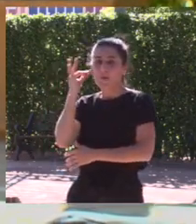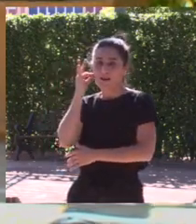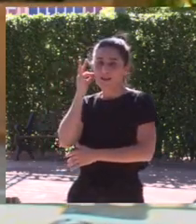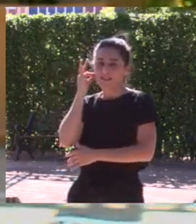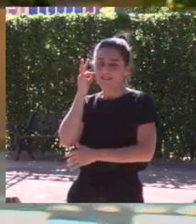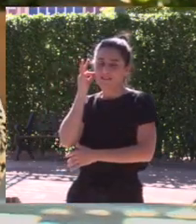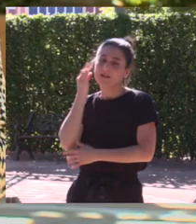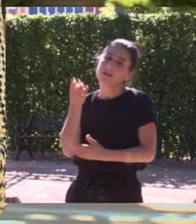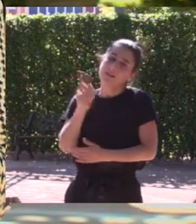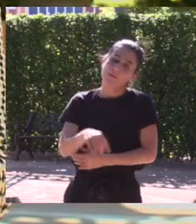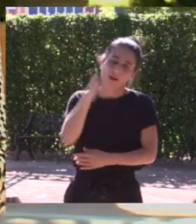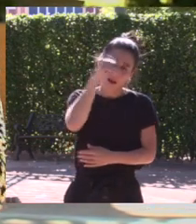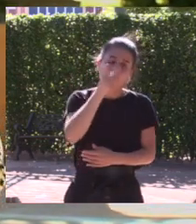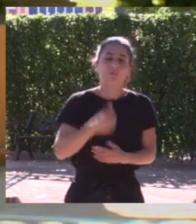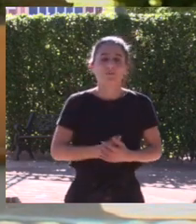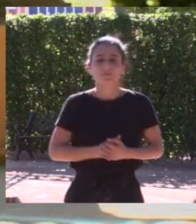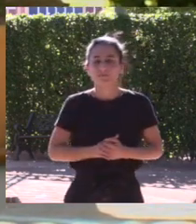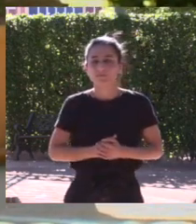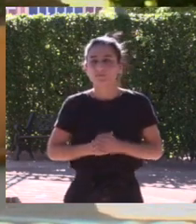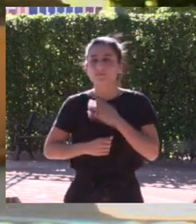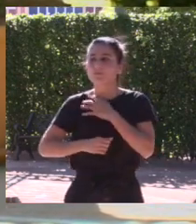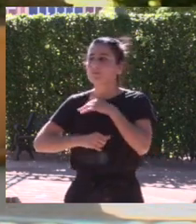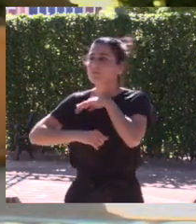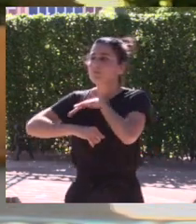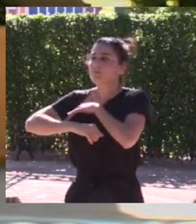evidentemente gracias también a los hombres